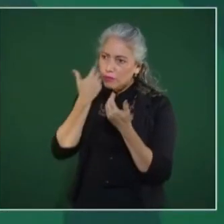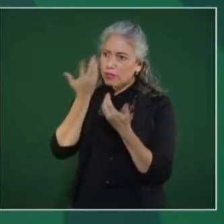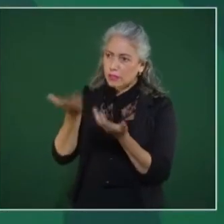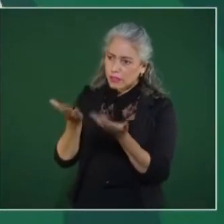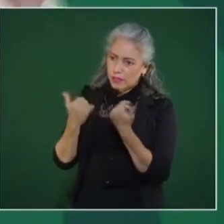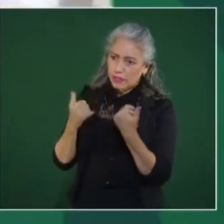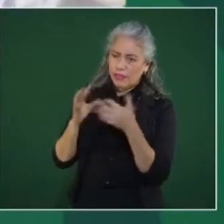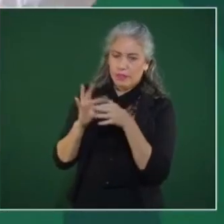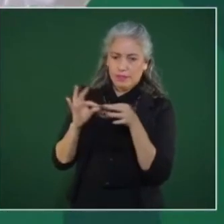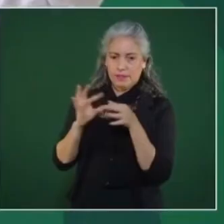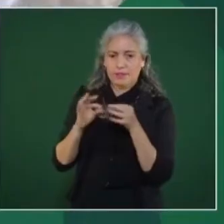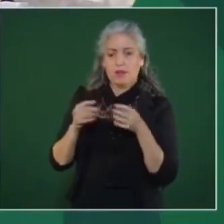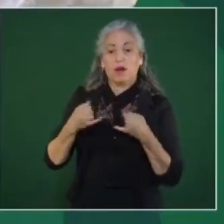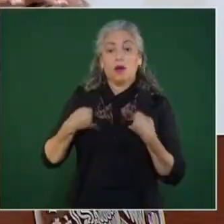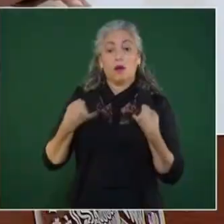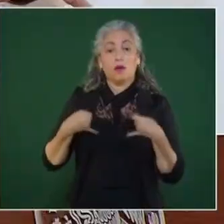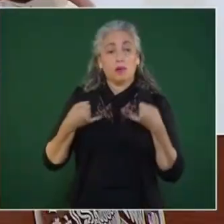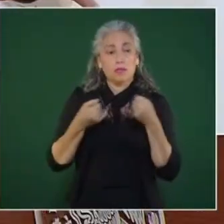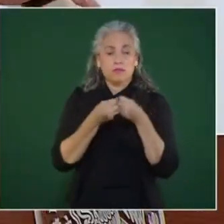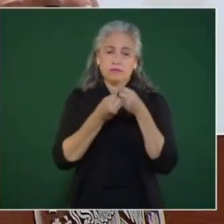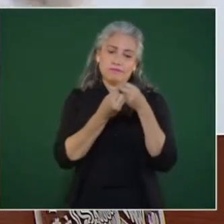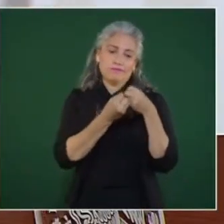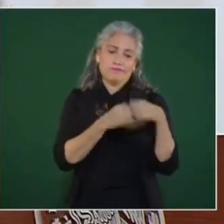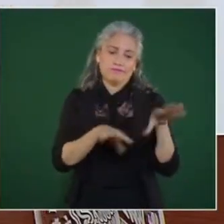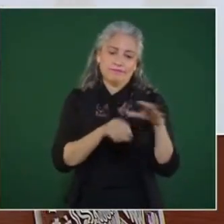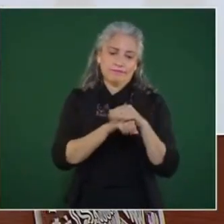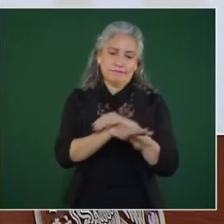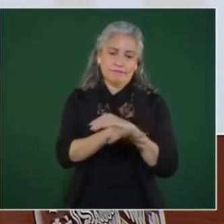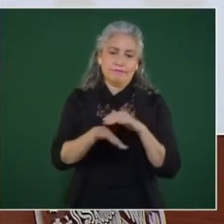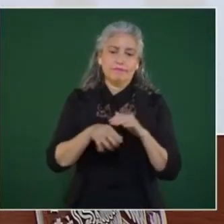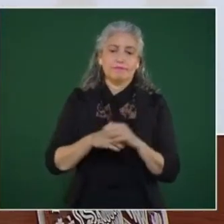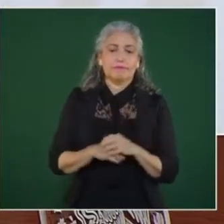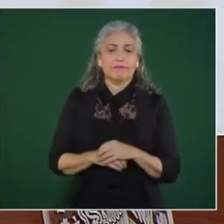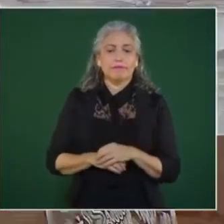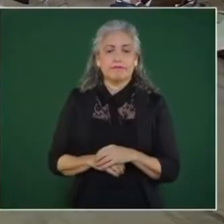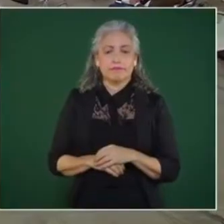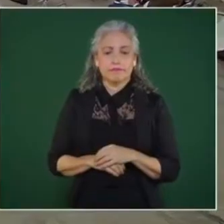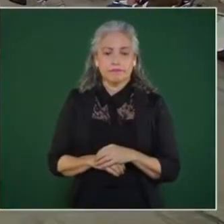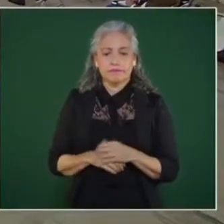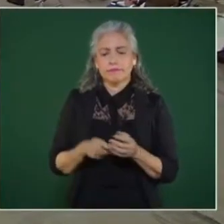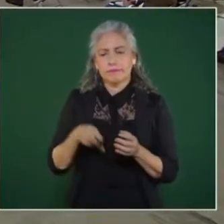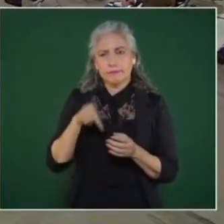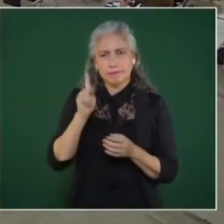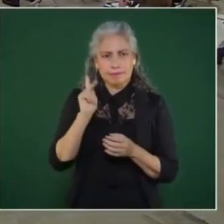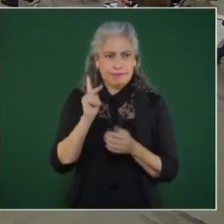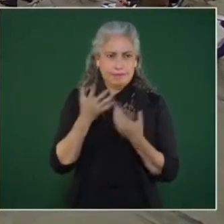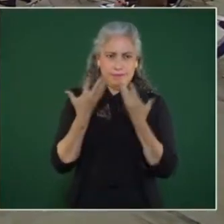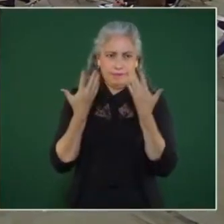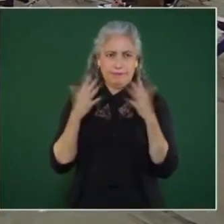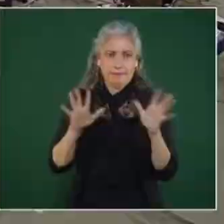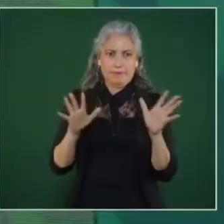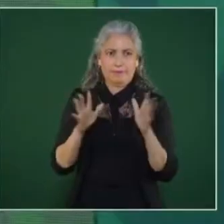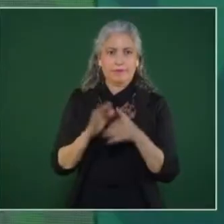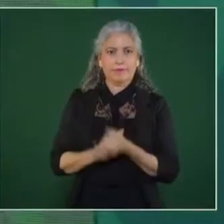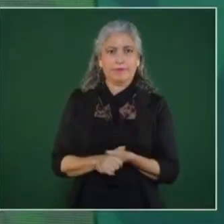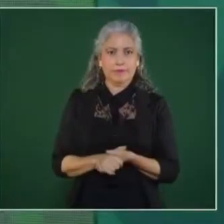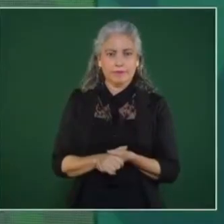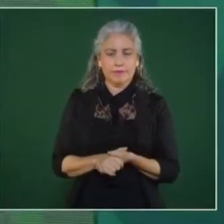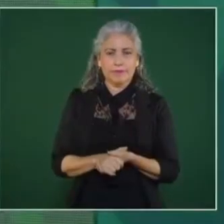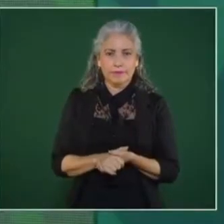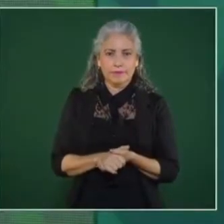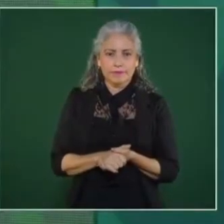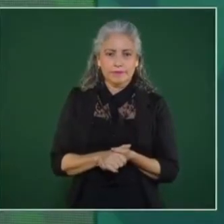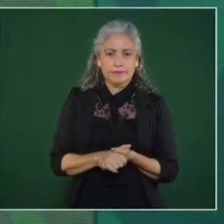en Ayotzinapa. Pero ya se han montado en este